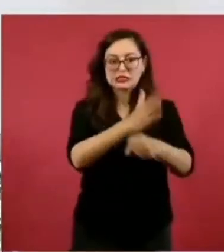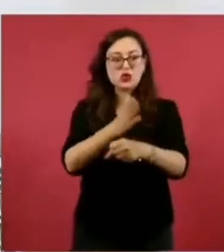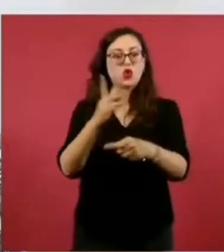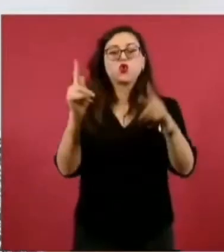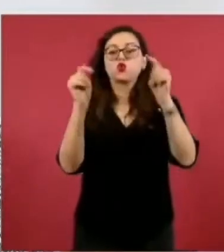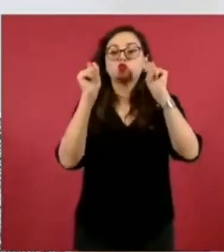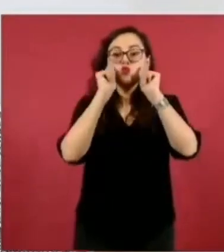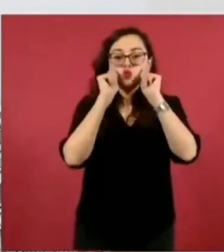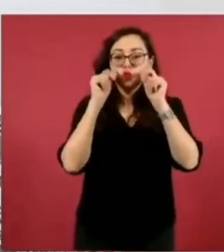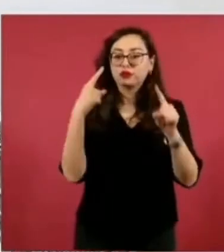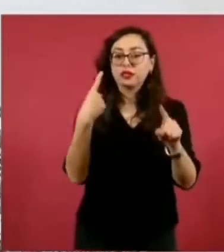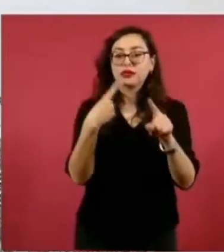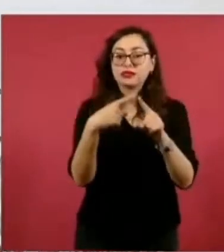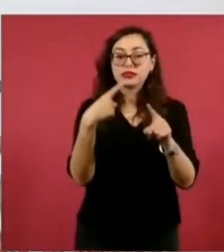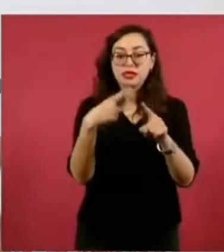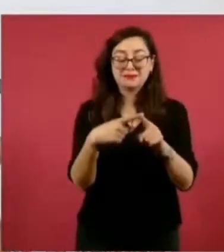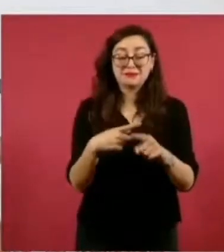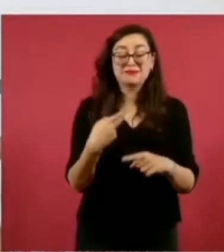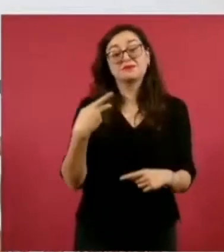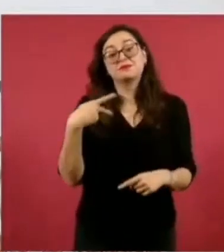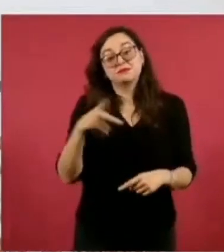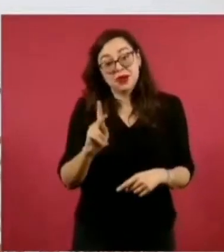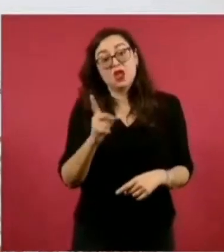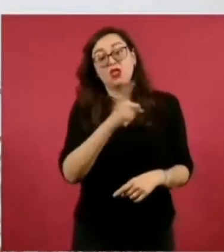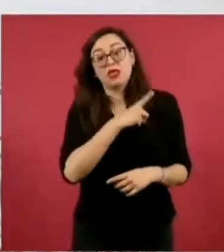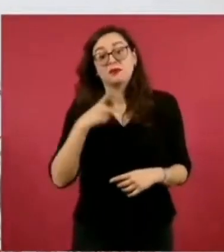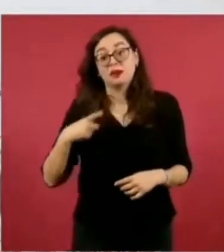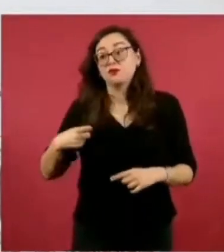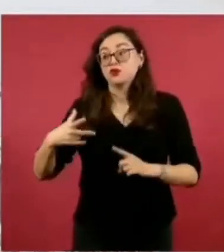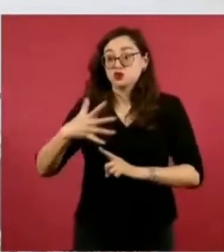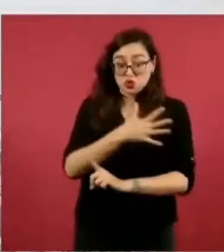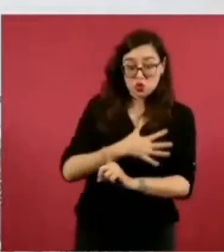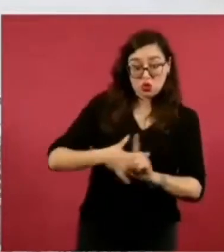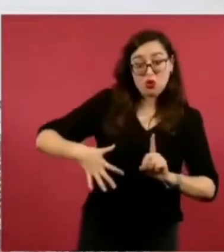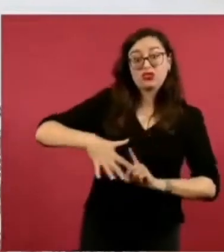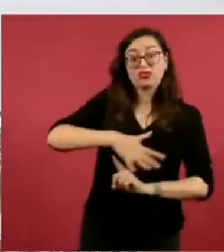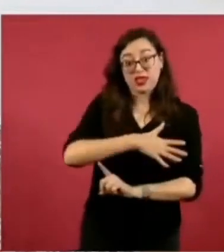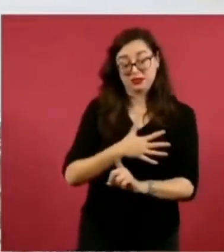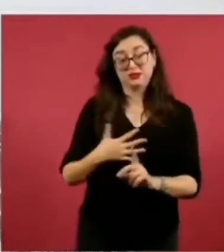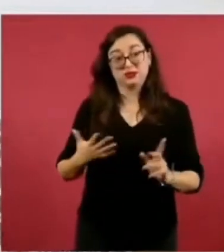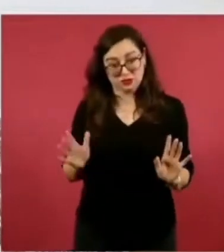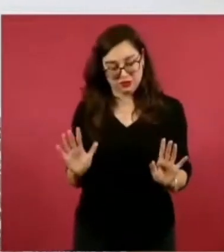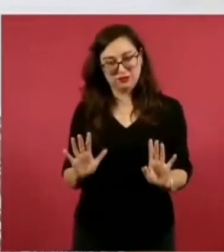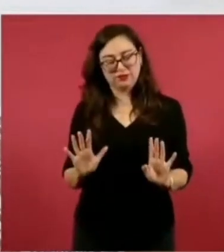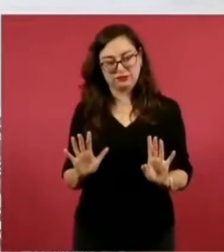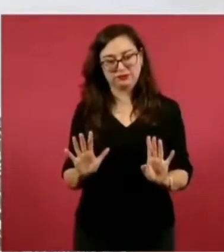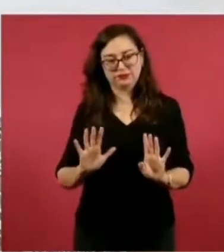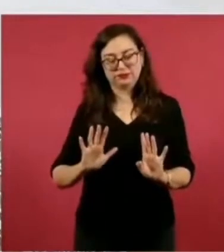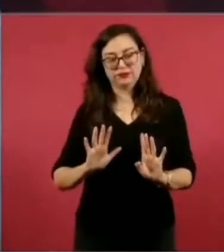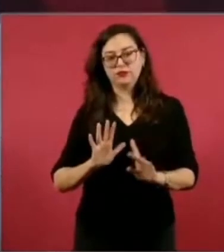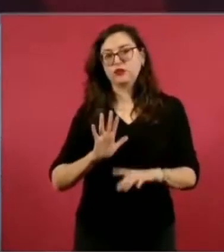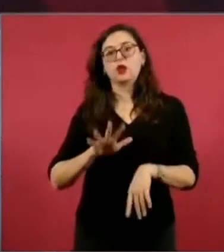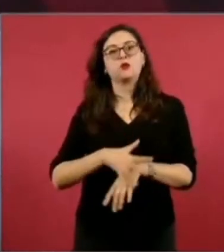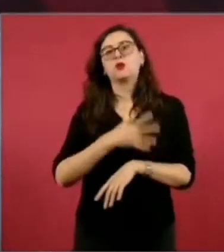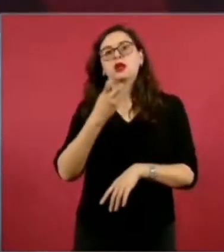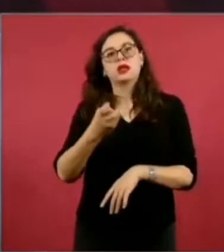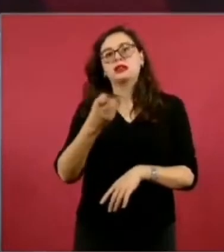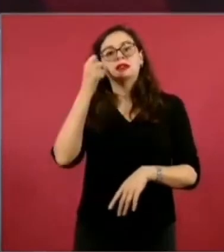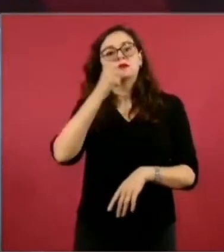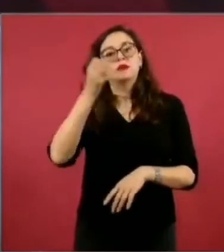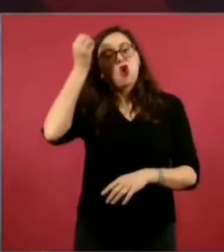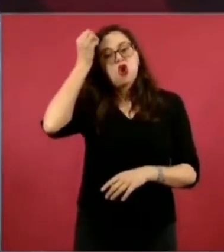que hay que matizar, porque lo mismo no puede haber texto sin contexto.